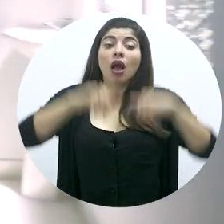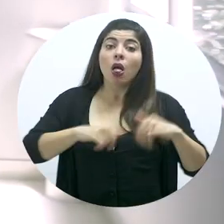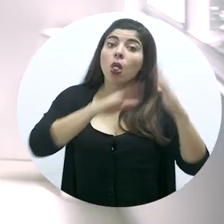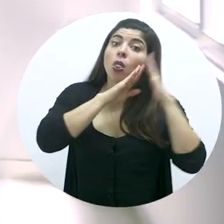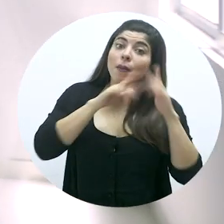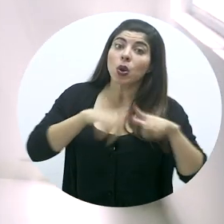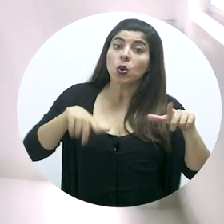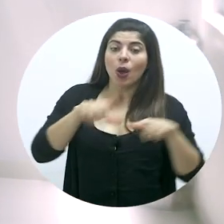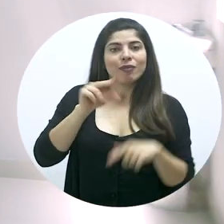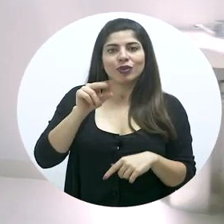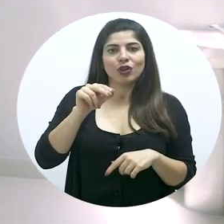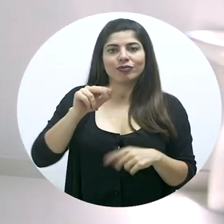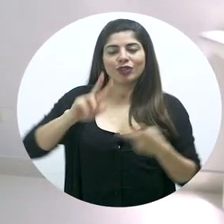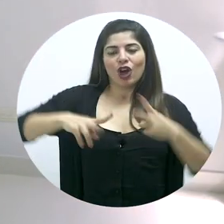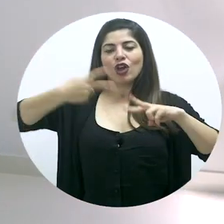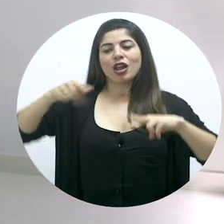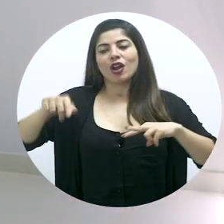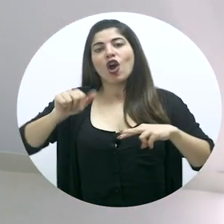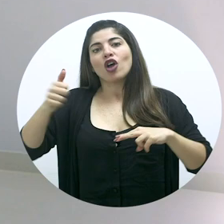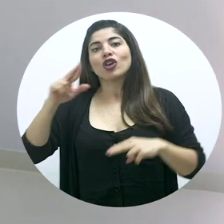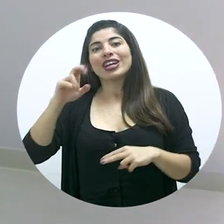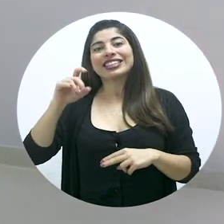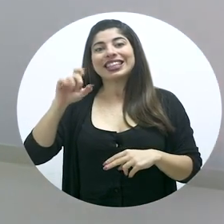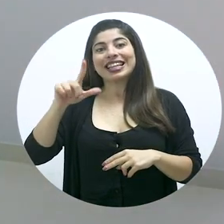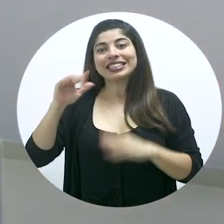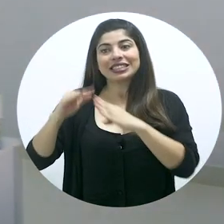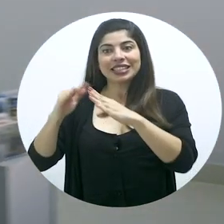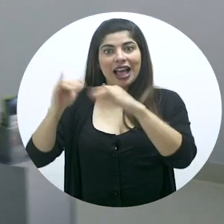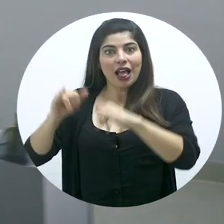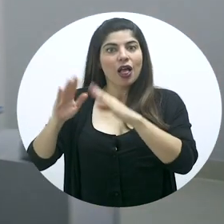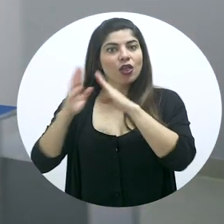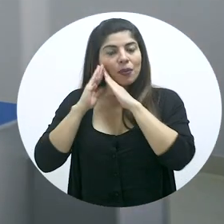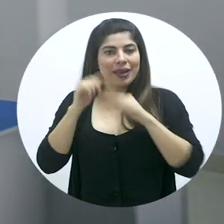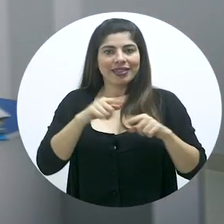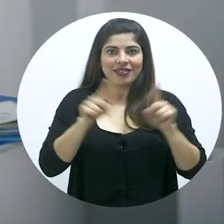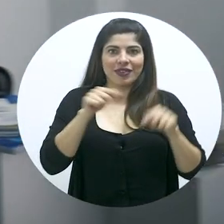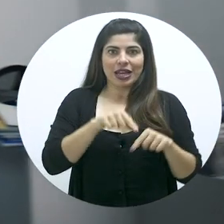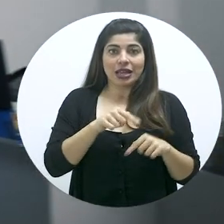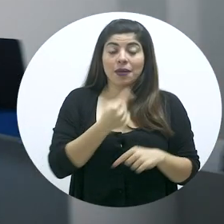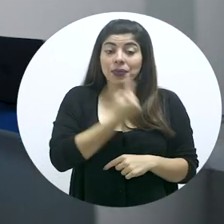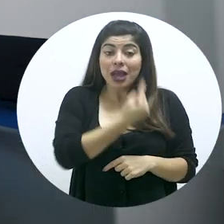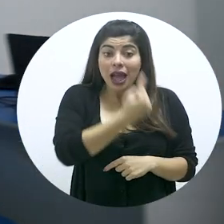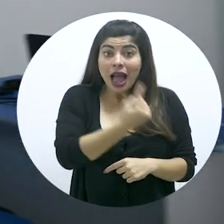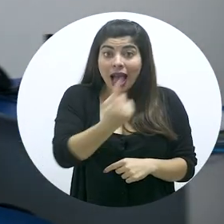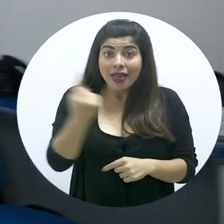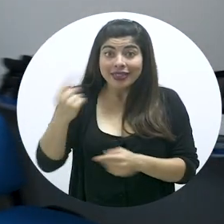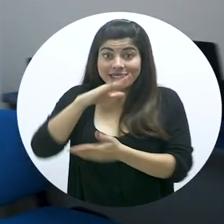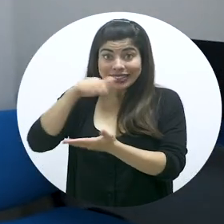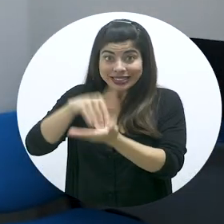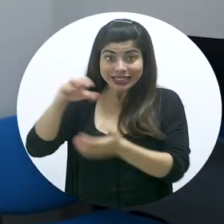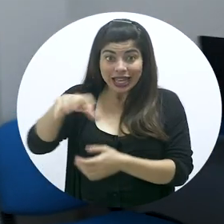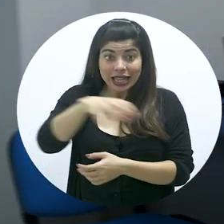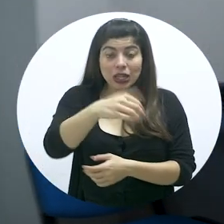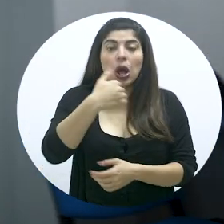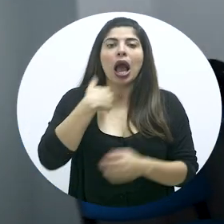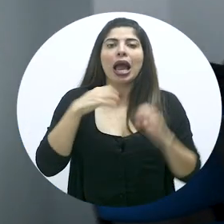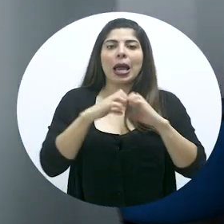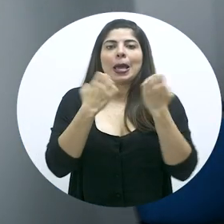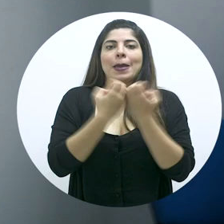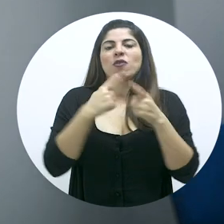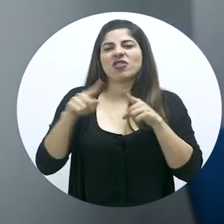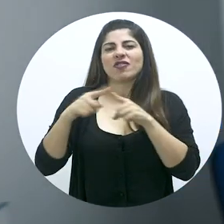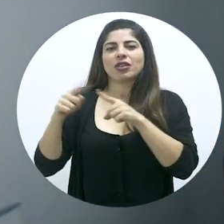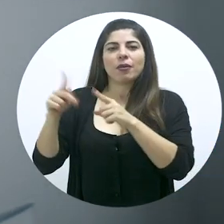lugar, es lo contrario a los residenciales. En cada uno de estos centros se encuentran equipos